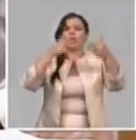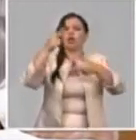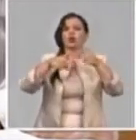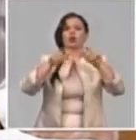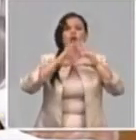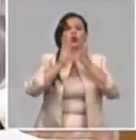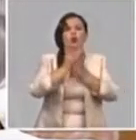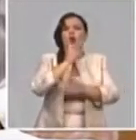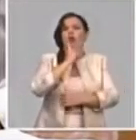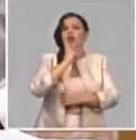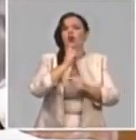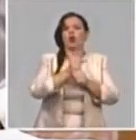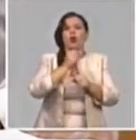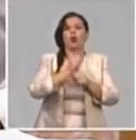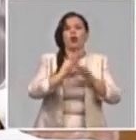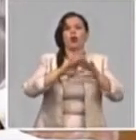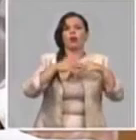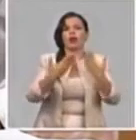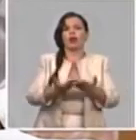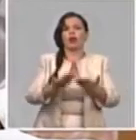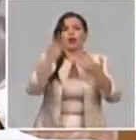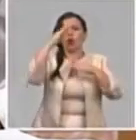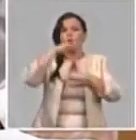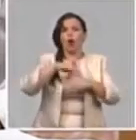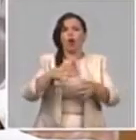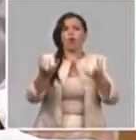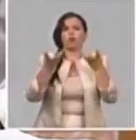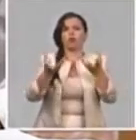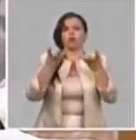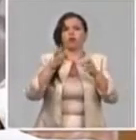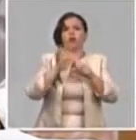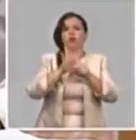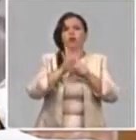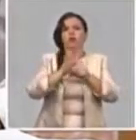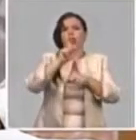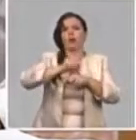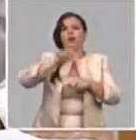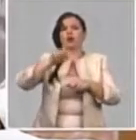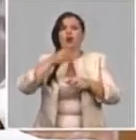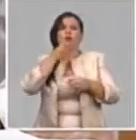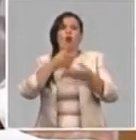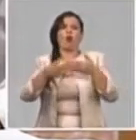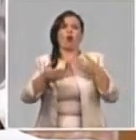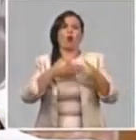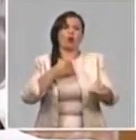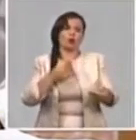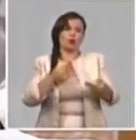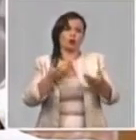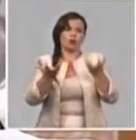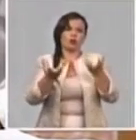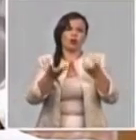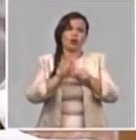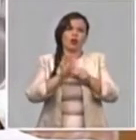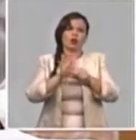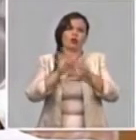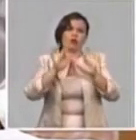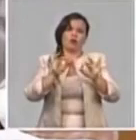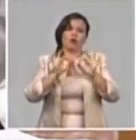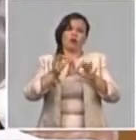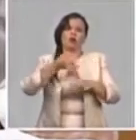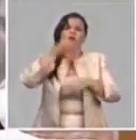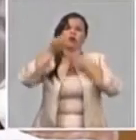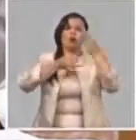laboral para evitar el movimiento innecesario de personas. Como explicamos, Randy, en la mesa del pasado día 30 de marzo, la